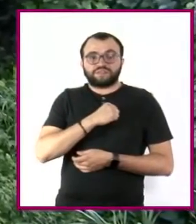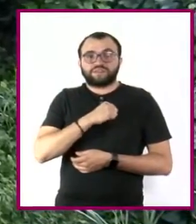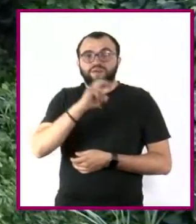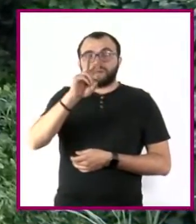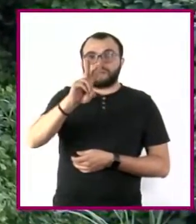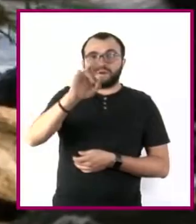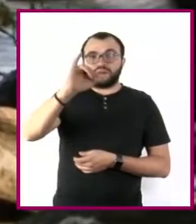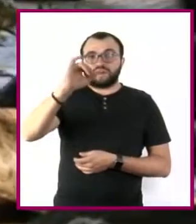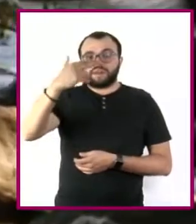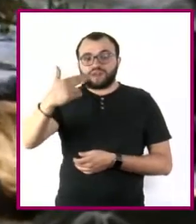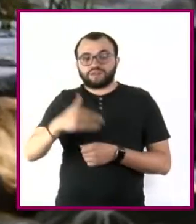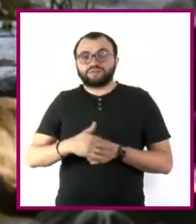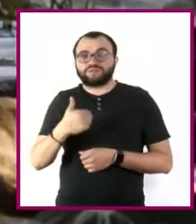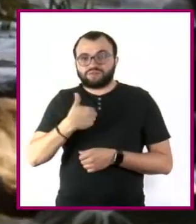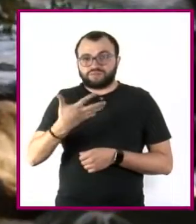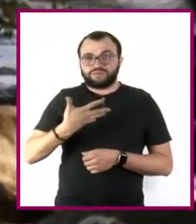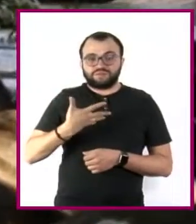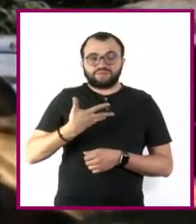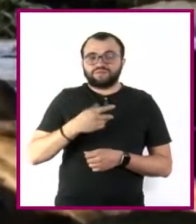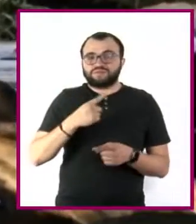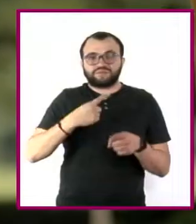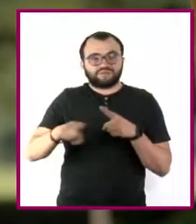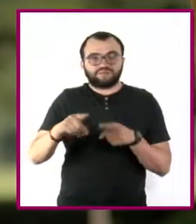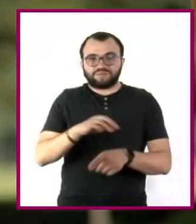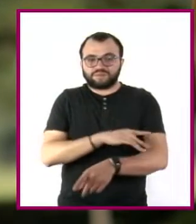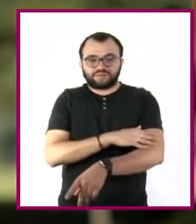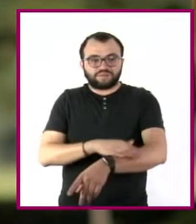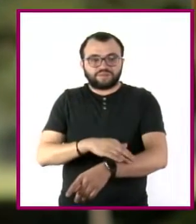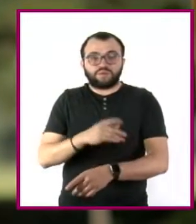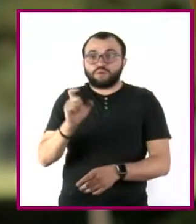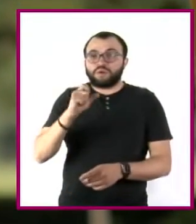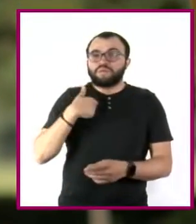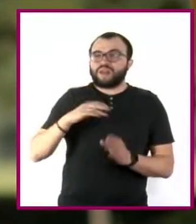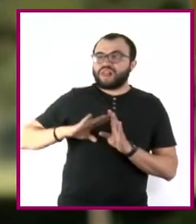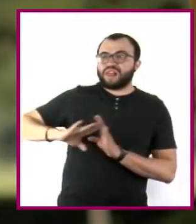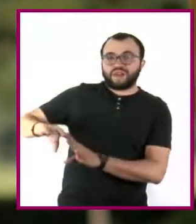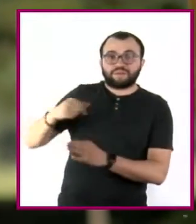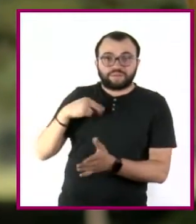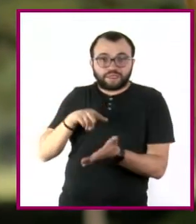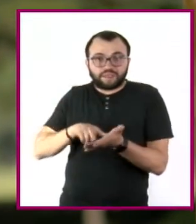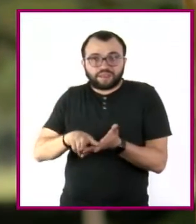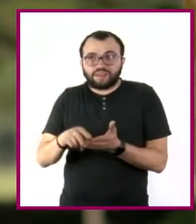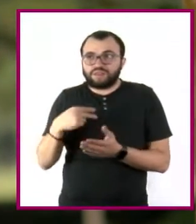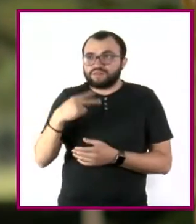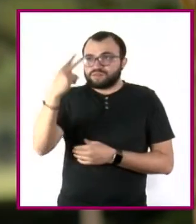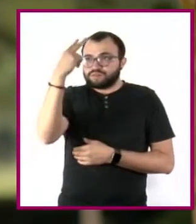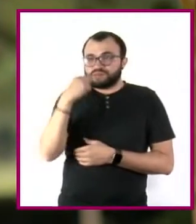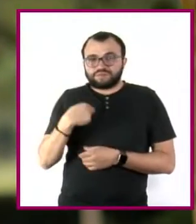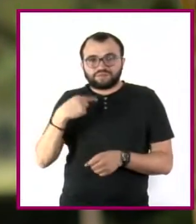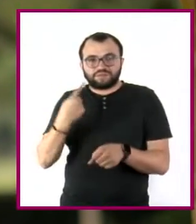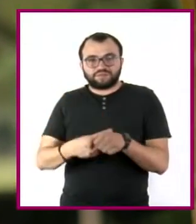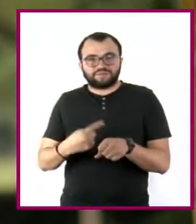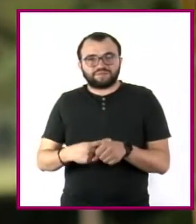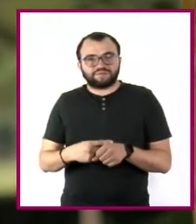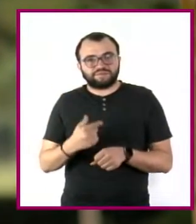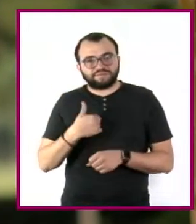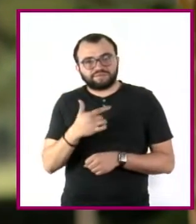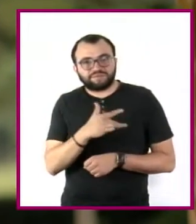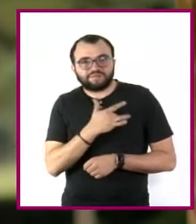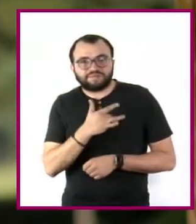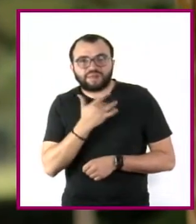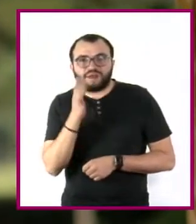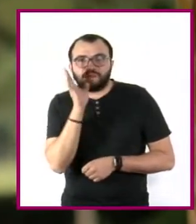esclerosis. Cuando me rechazan en otros pueblos por ser negra y porque me veo enferma, me siento mal.